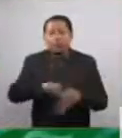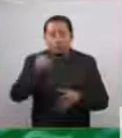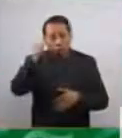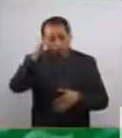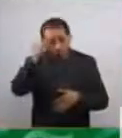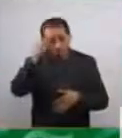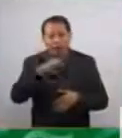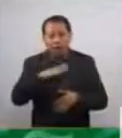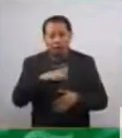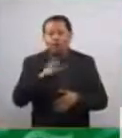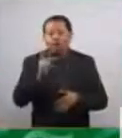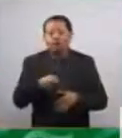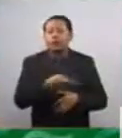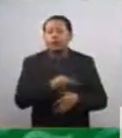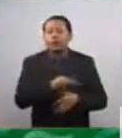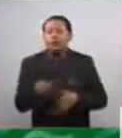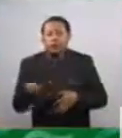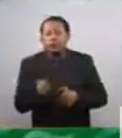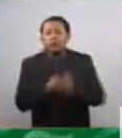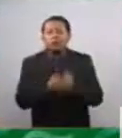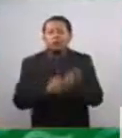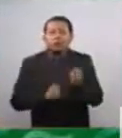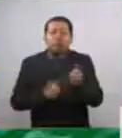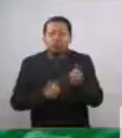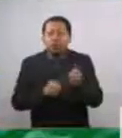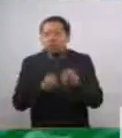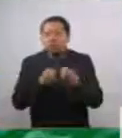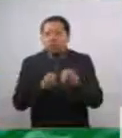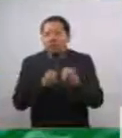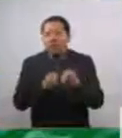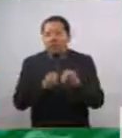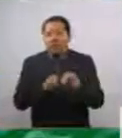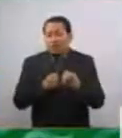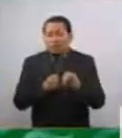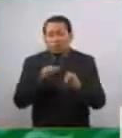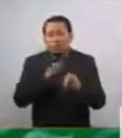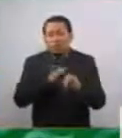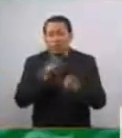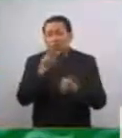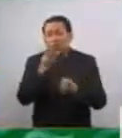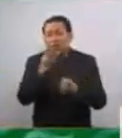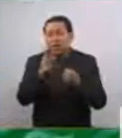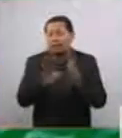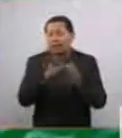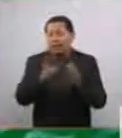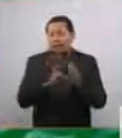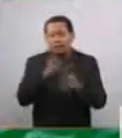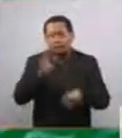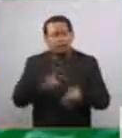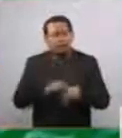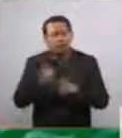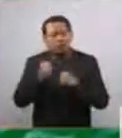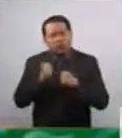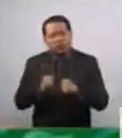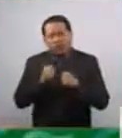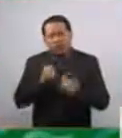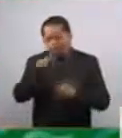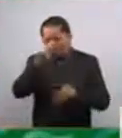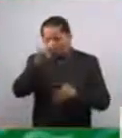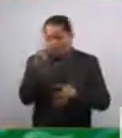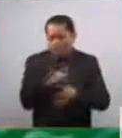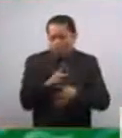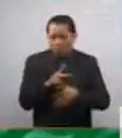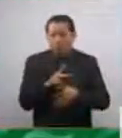pobreza y marginación en niveles hasta tres veces más agudos que la población